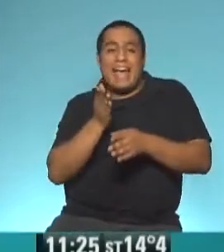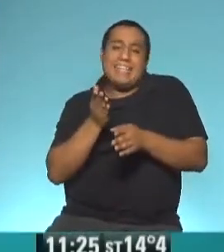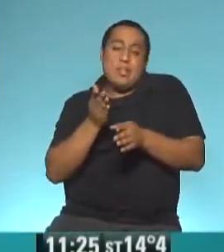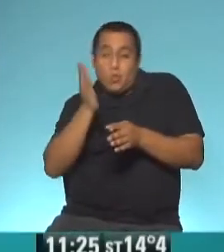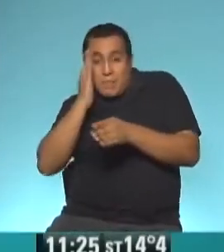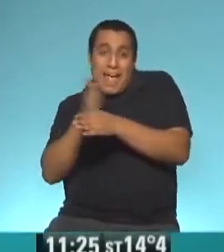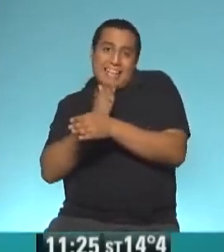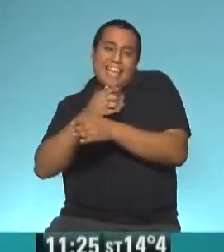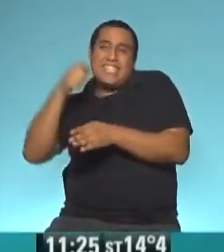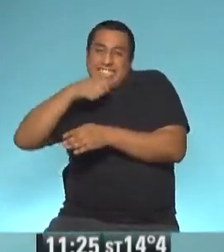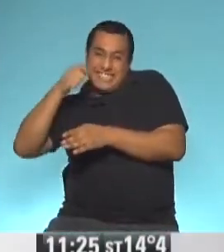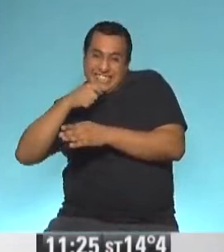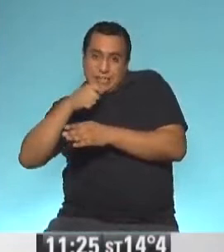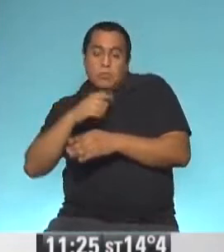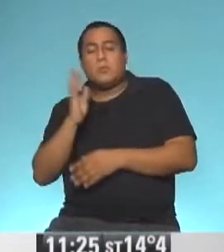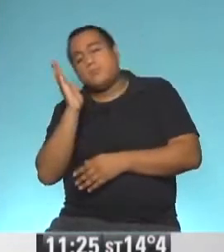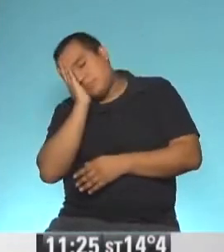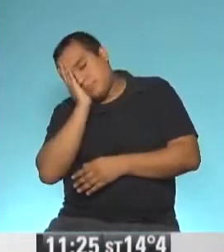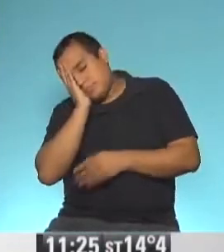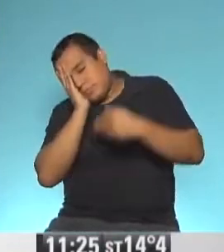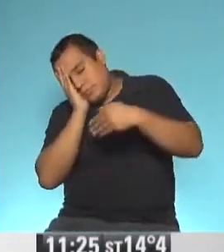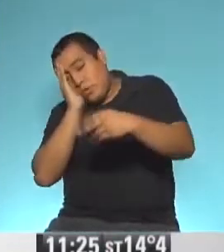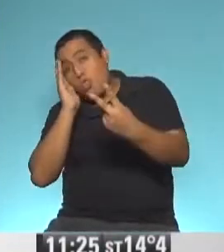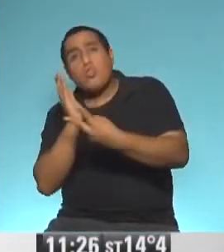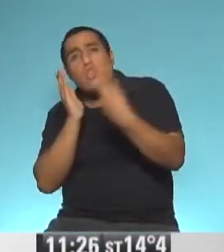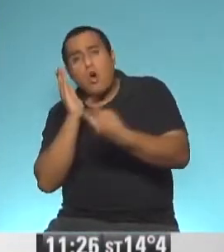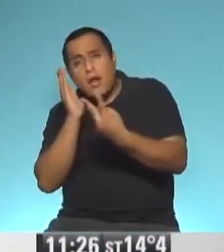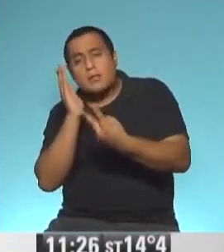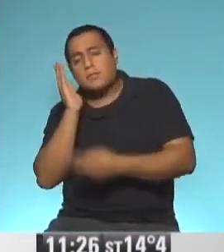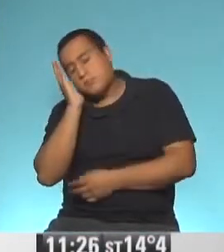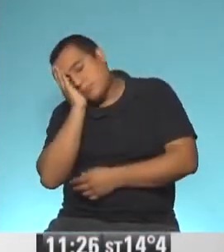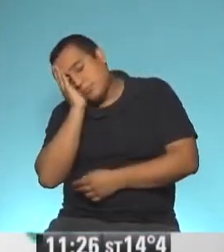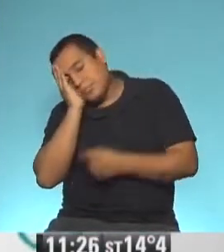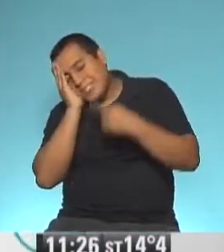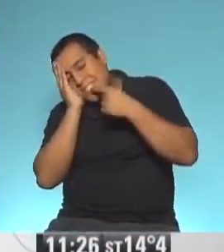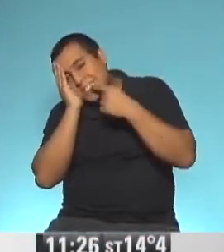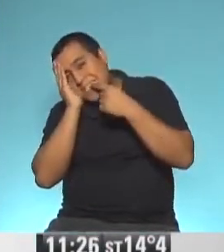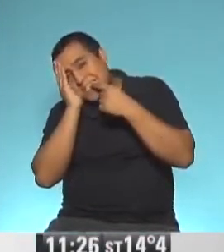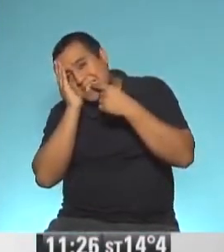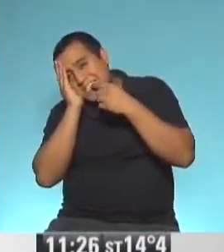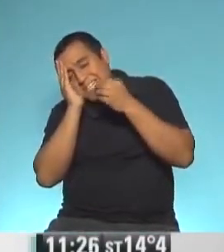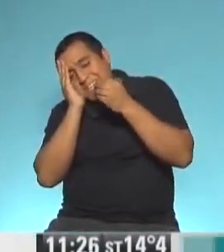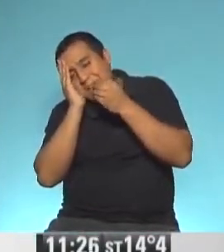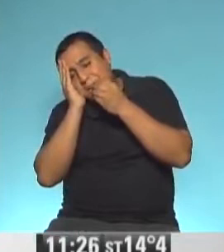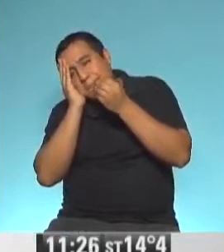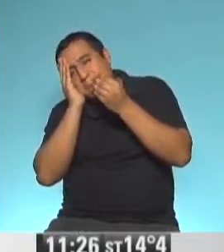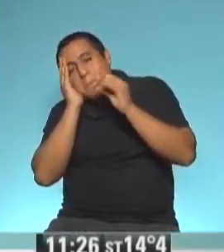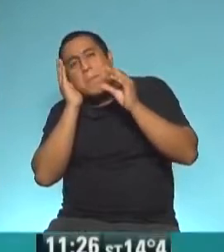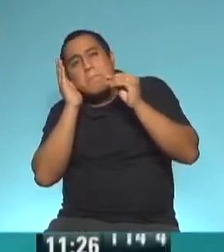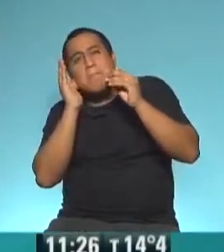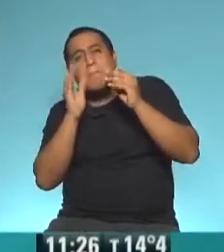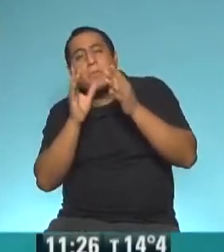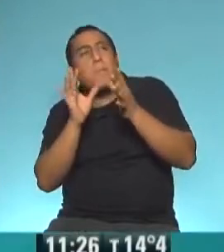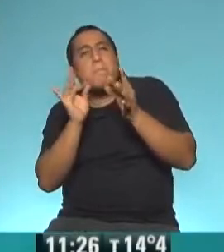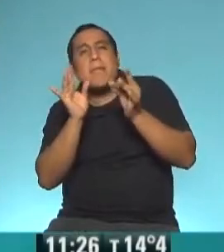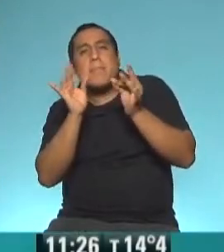dientes a la noche, a las dos horas de estar durmiendo, se forma sobre los dientes una película pegajosa como si fuera a ver, para que